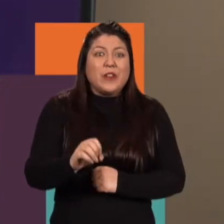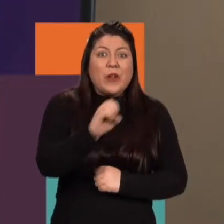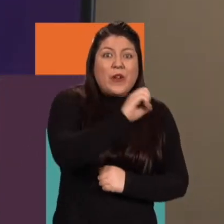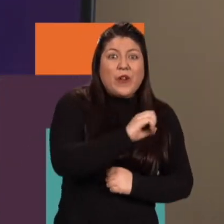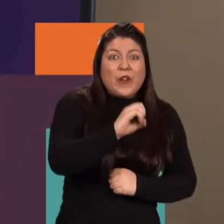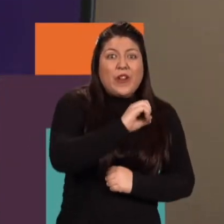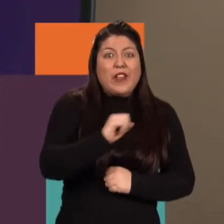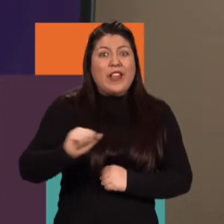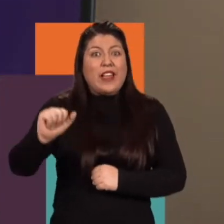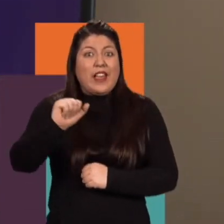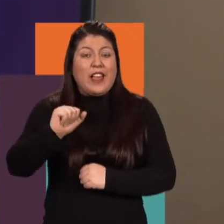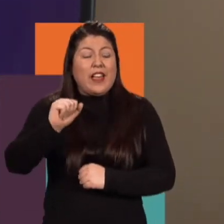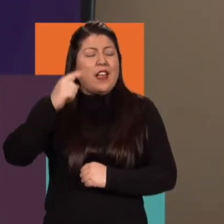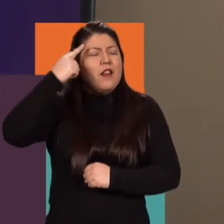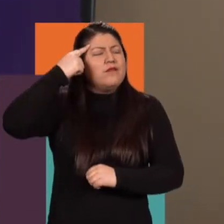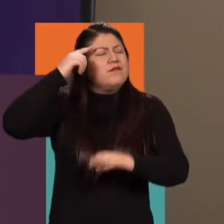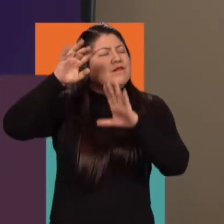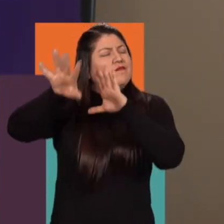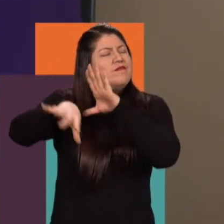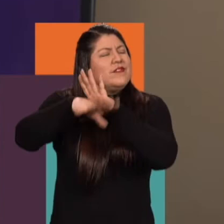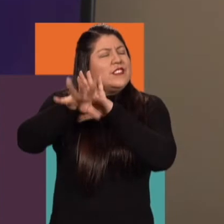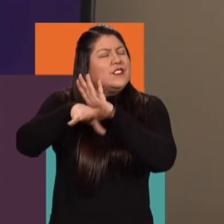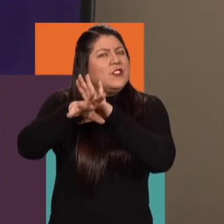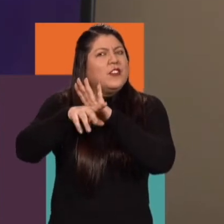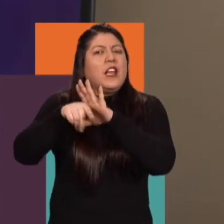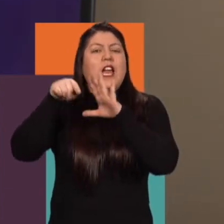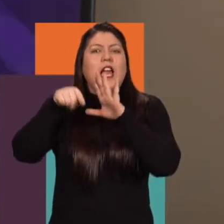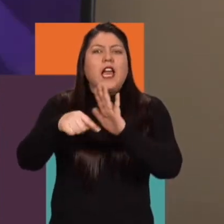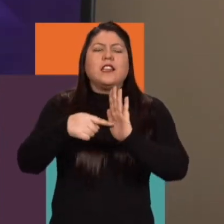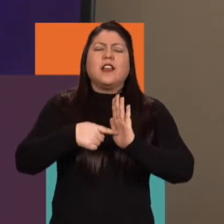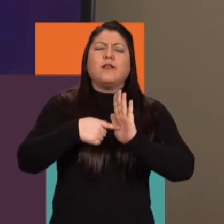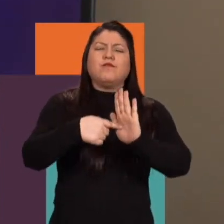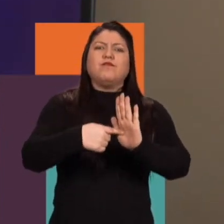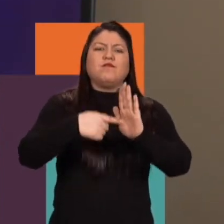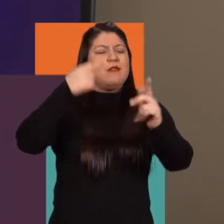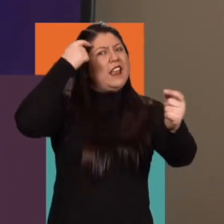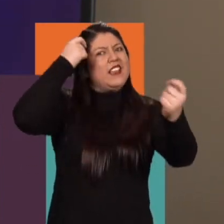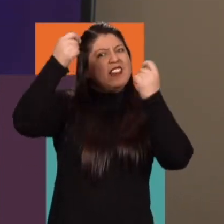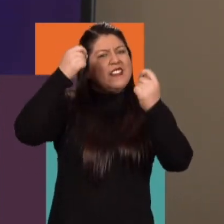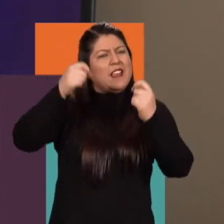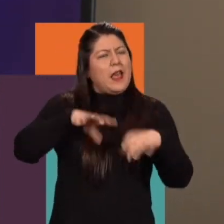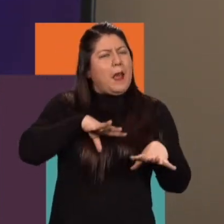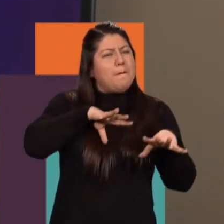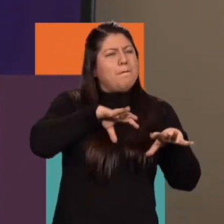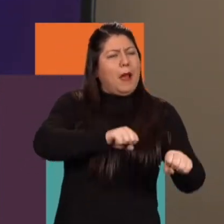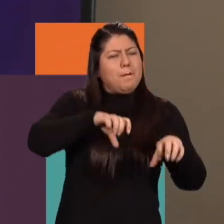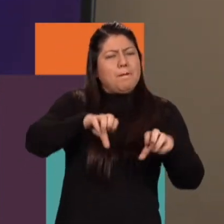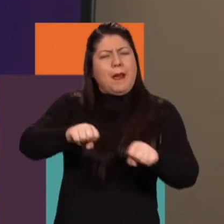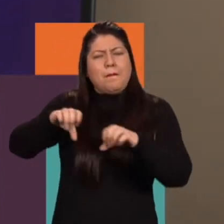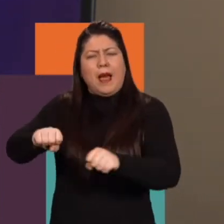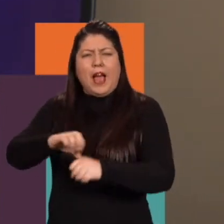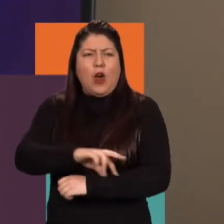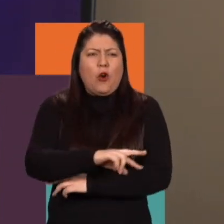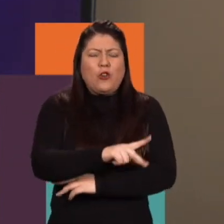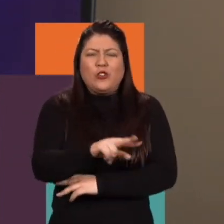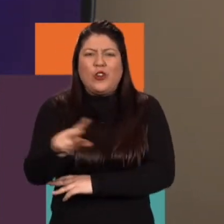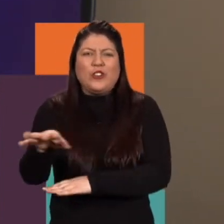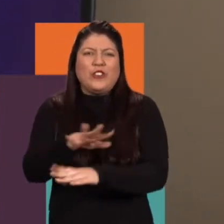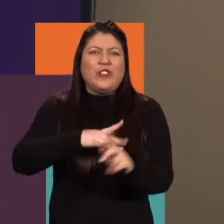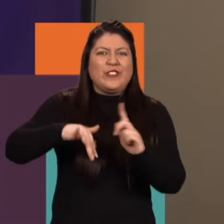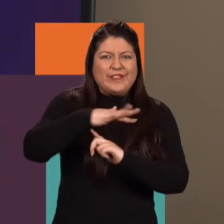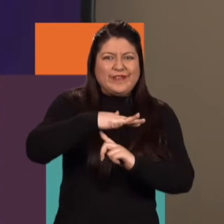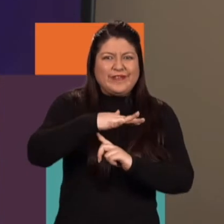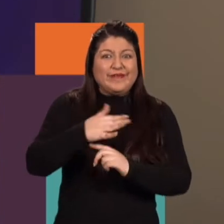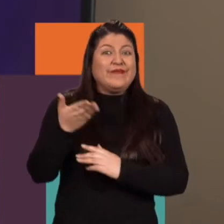Bueno, señoras y señores, definitivamente la ficción es un caballito de batalla que poco a poco irá conquistando más terreno.